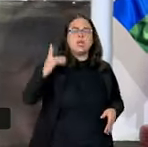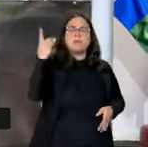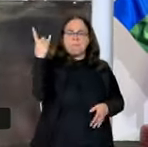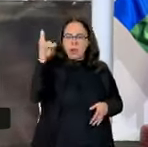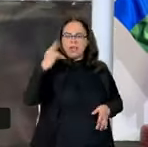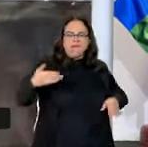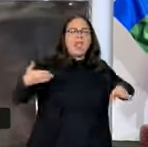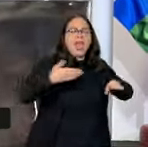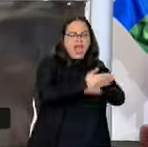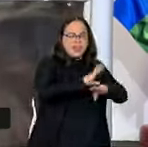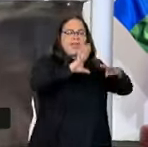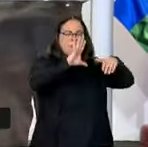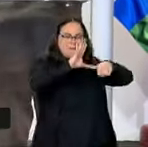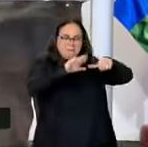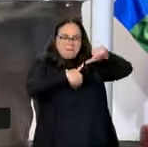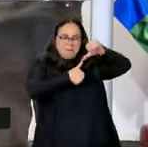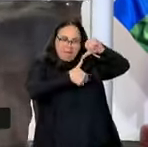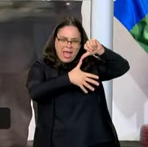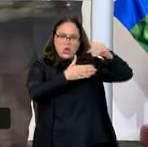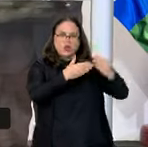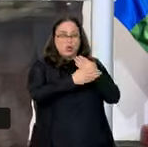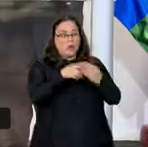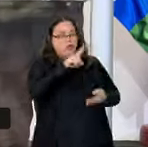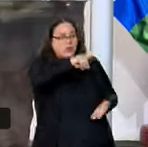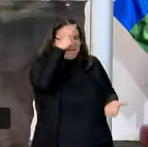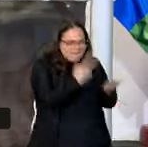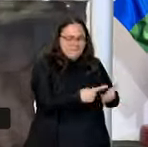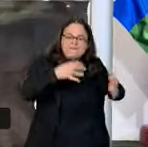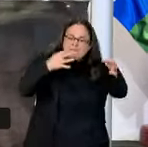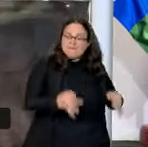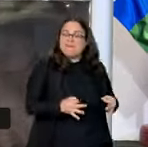Mercosul y cumplir también, compañero Lula.